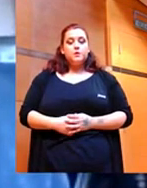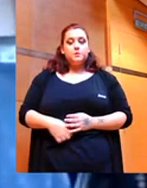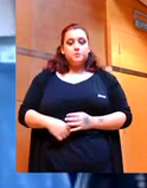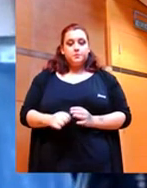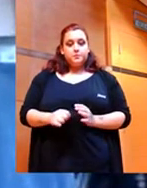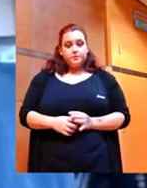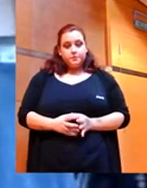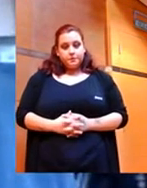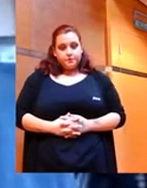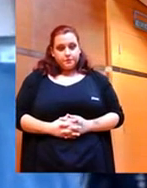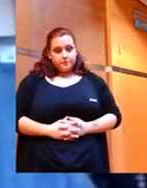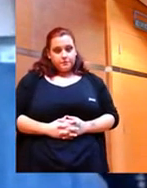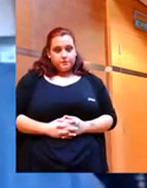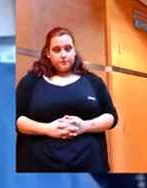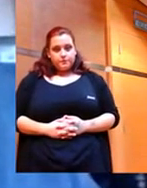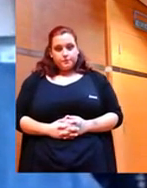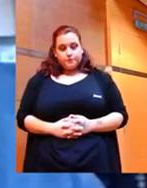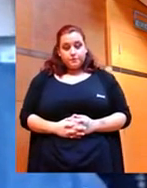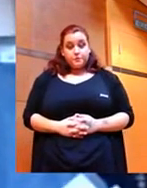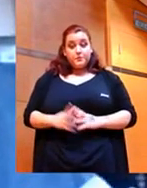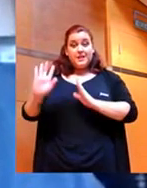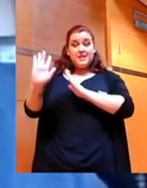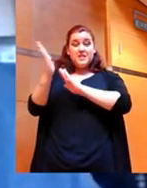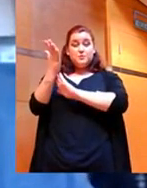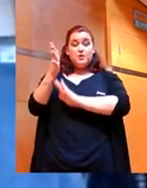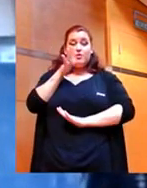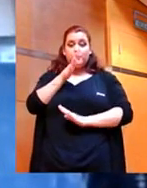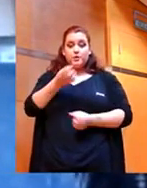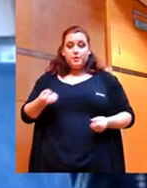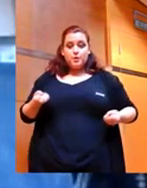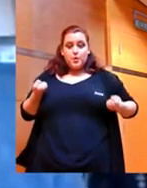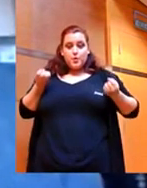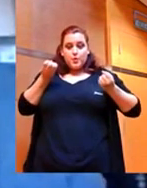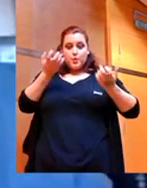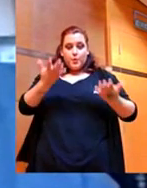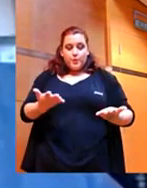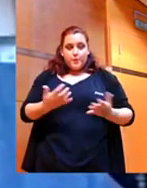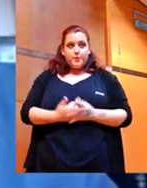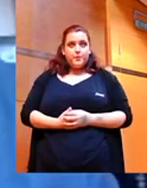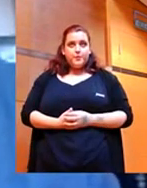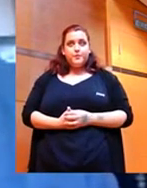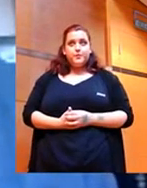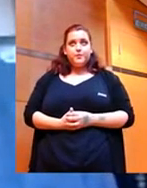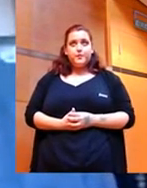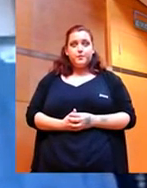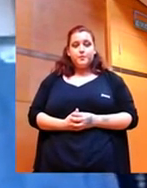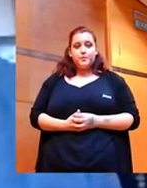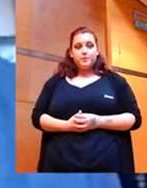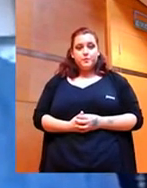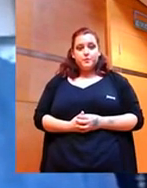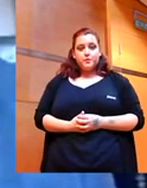la exposición de motivos, no sé si